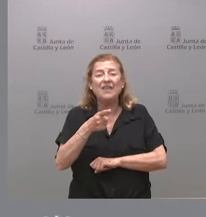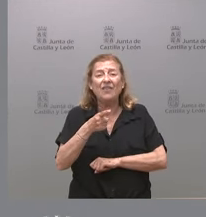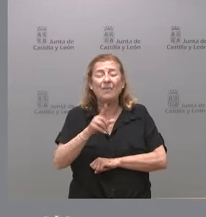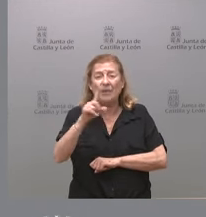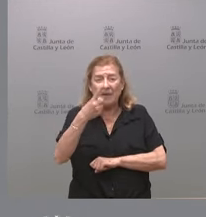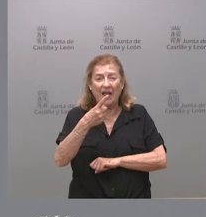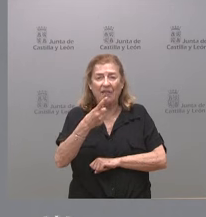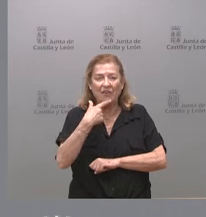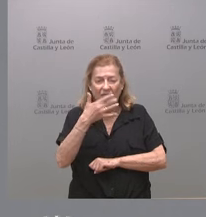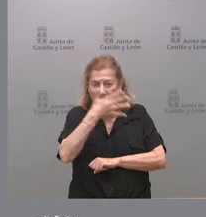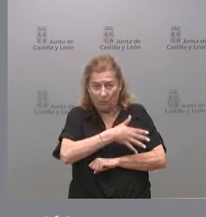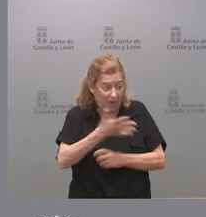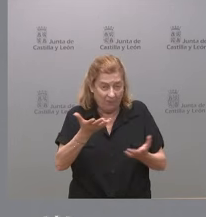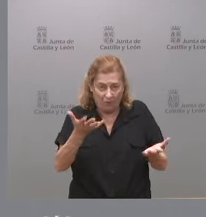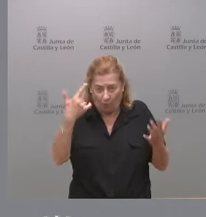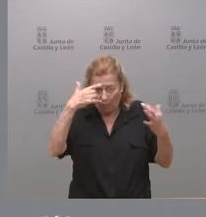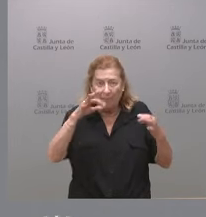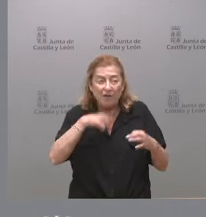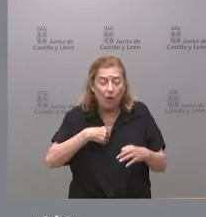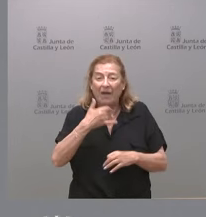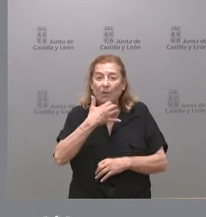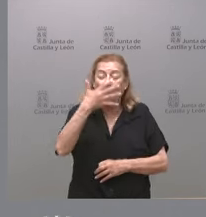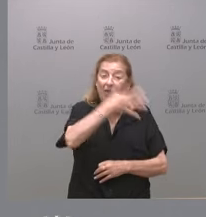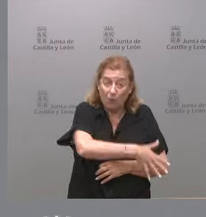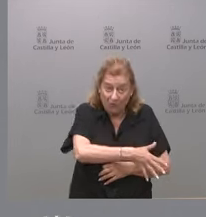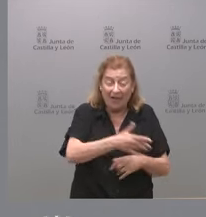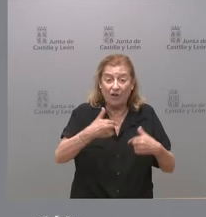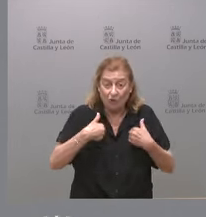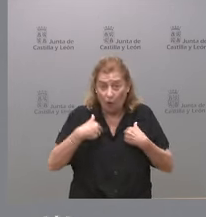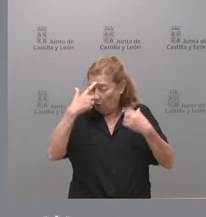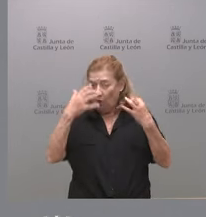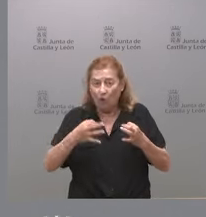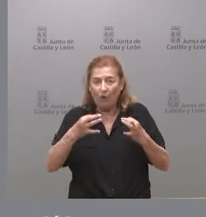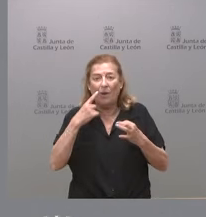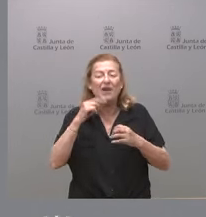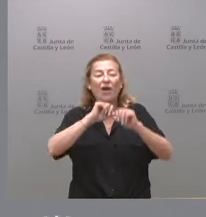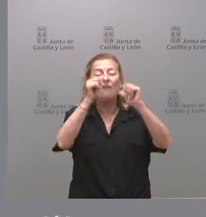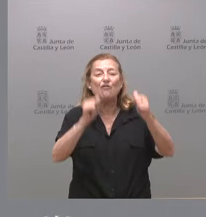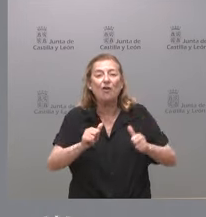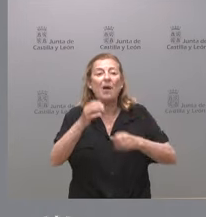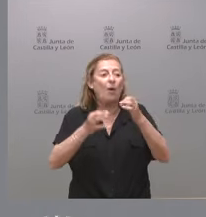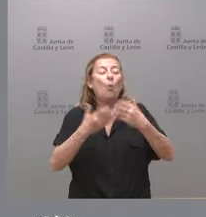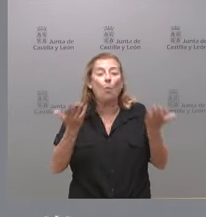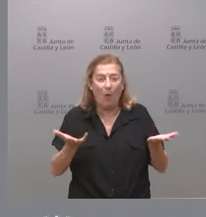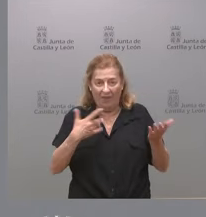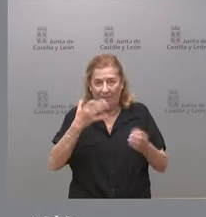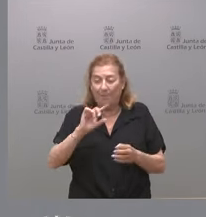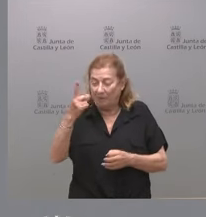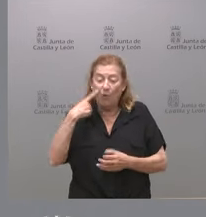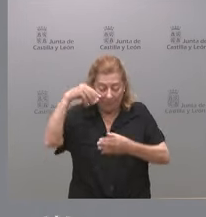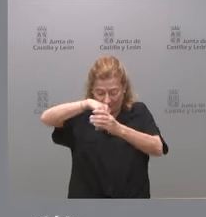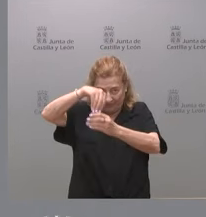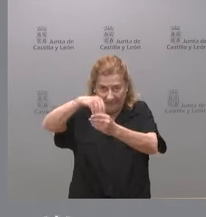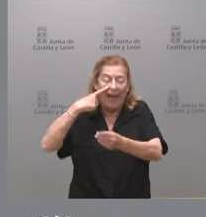primera pregunta lógicamente para que nosotros recurramos al tribunales y veamos cuál es la fórmula jurídica y el juzgado más oportuno tenemos que conocer